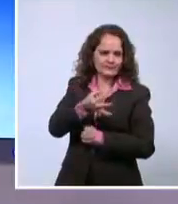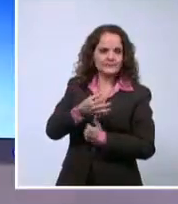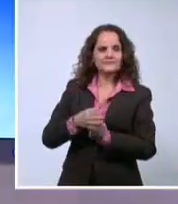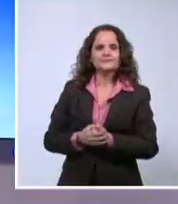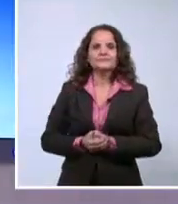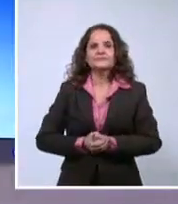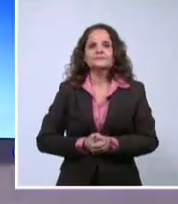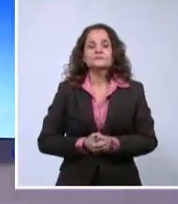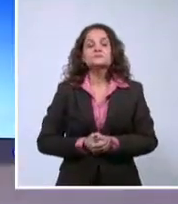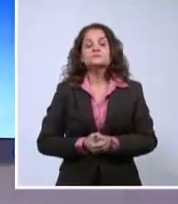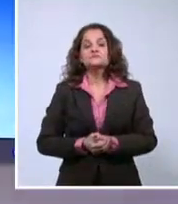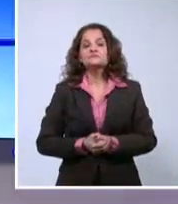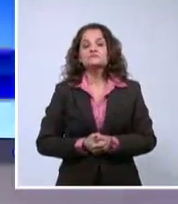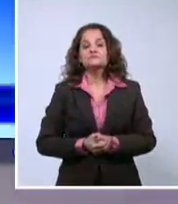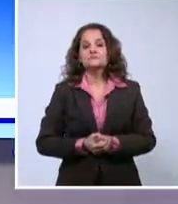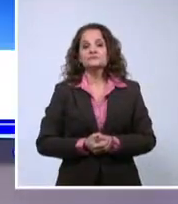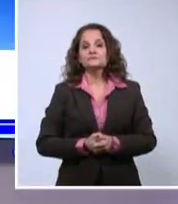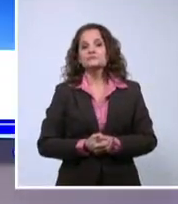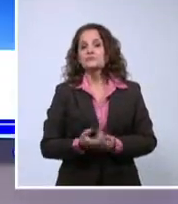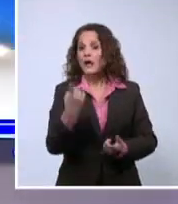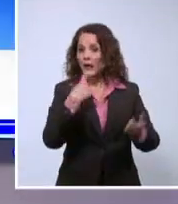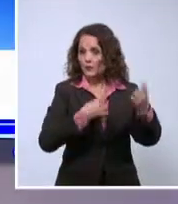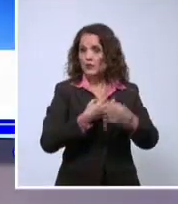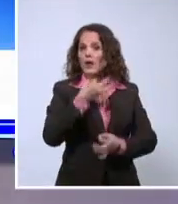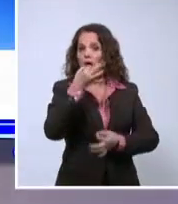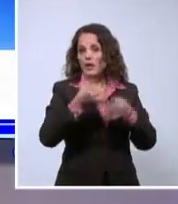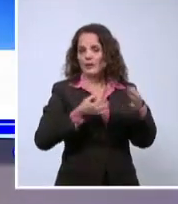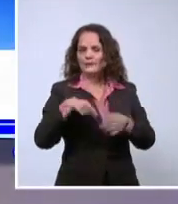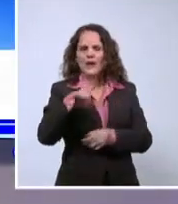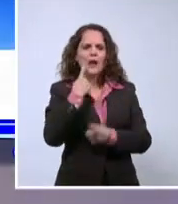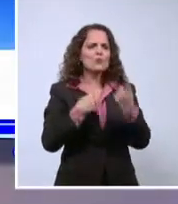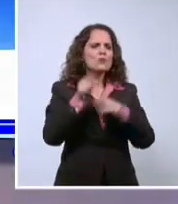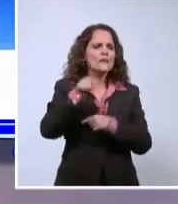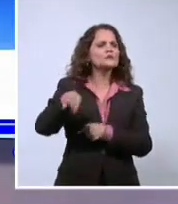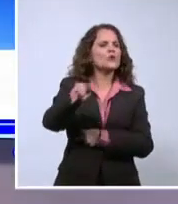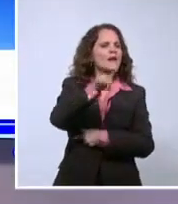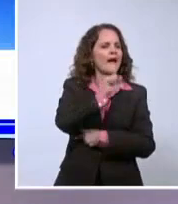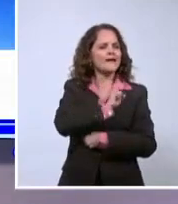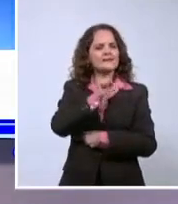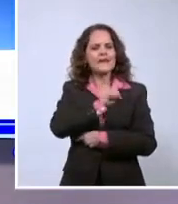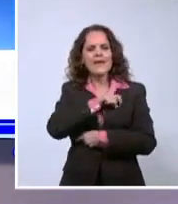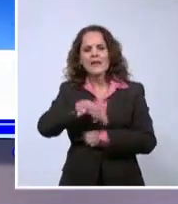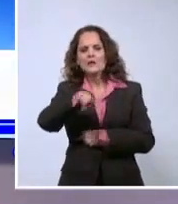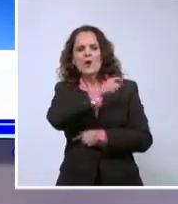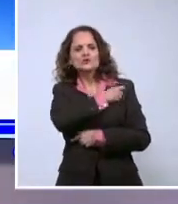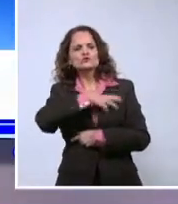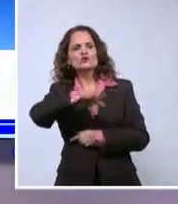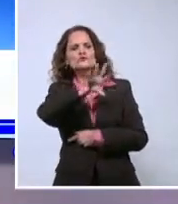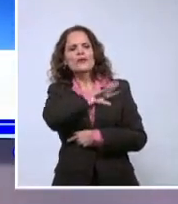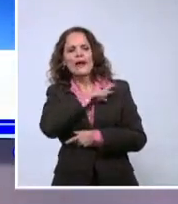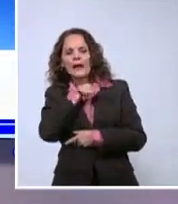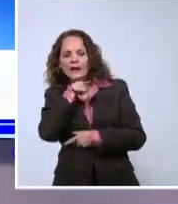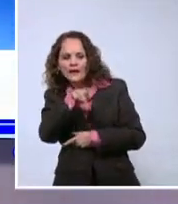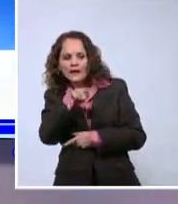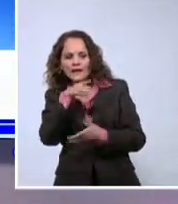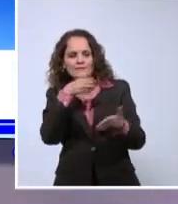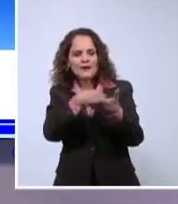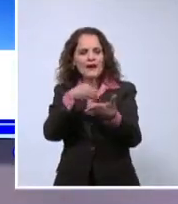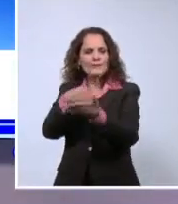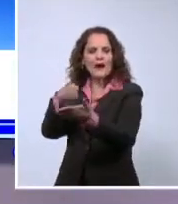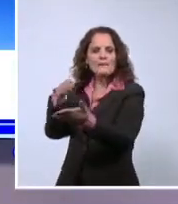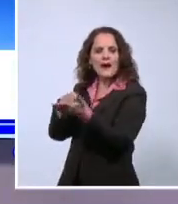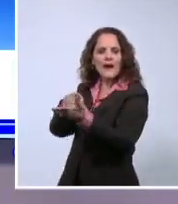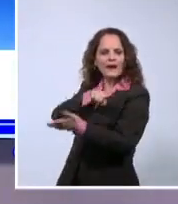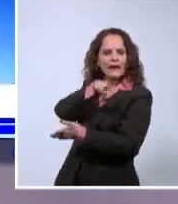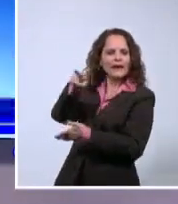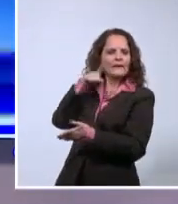Algunos siguen intentando desestabilizar el orden de la sociedad, las dinámicas habituales en las que vivimos todos, y